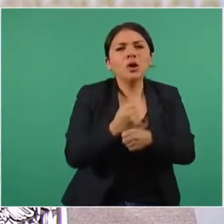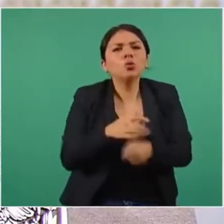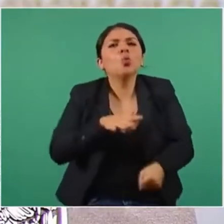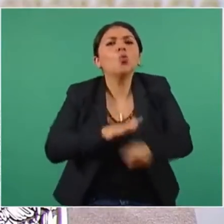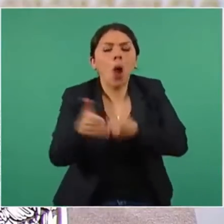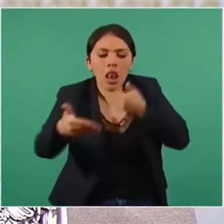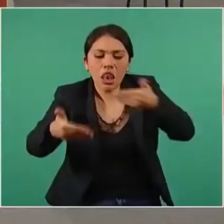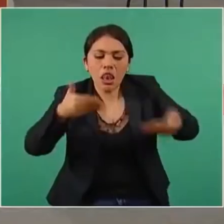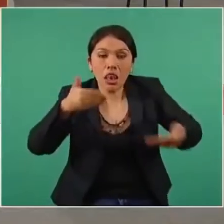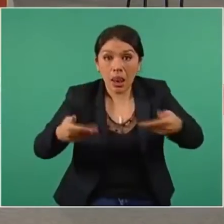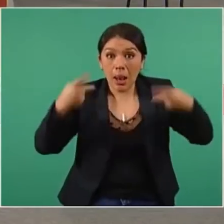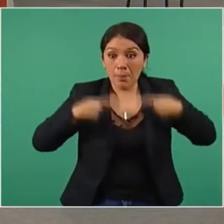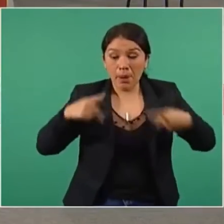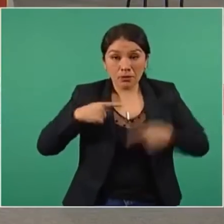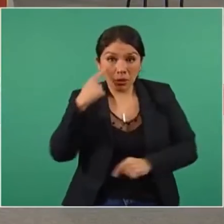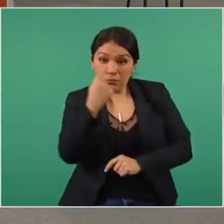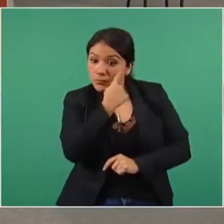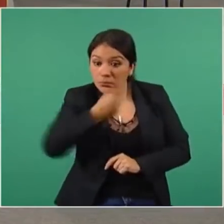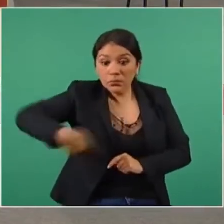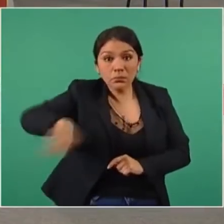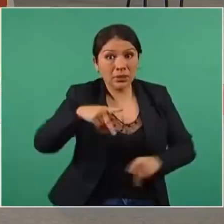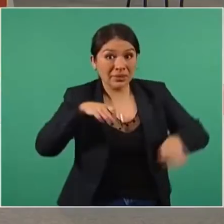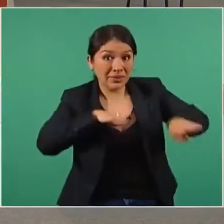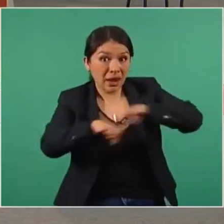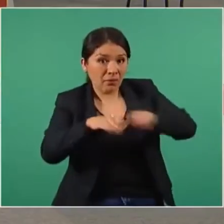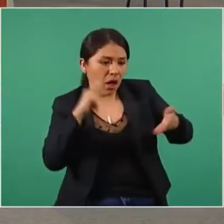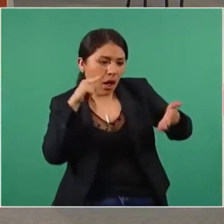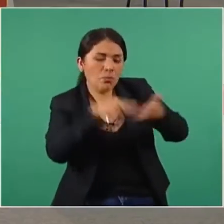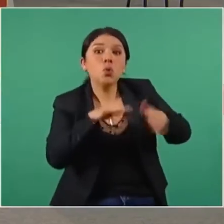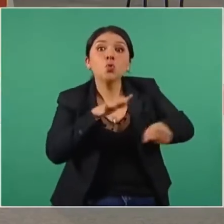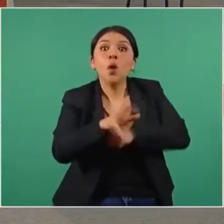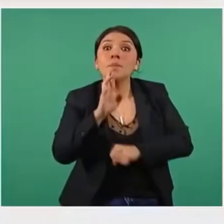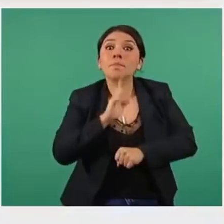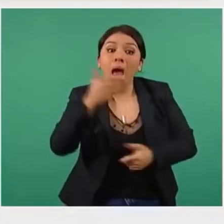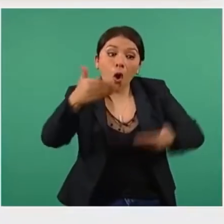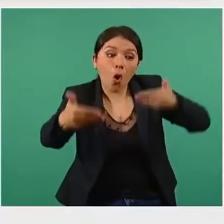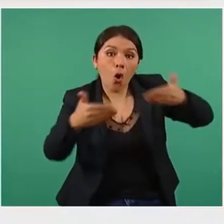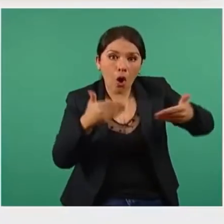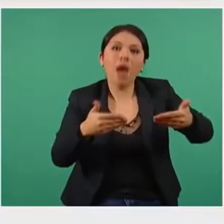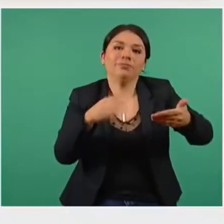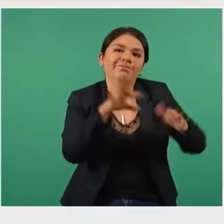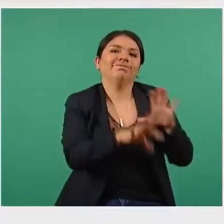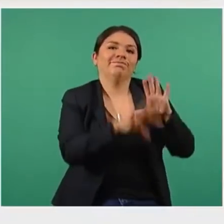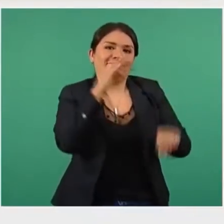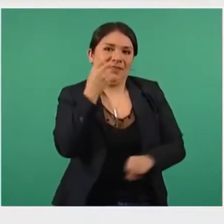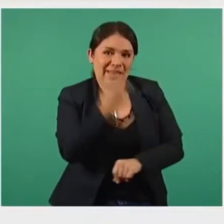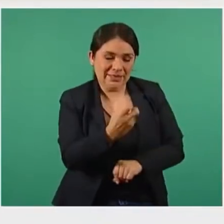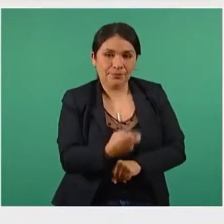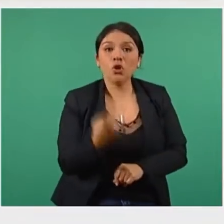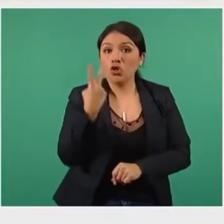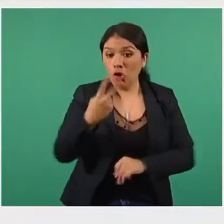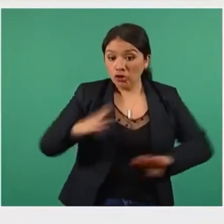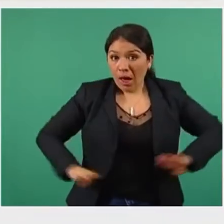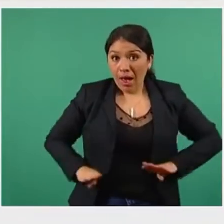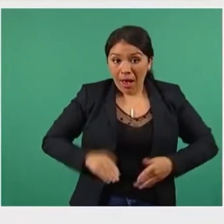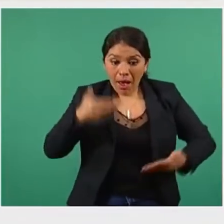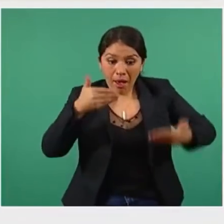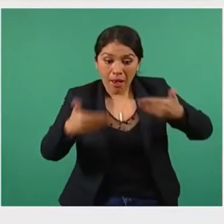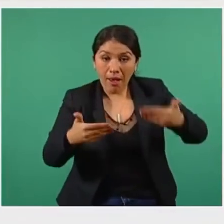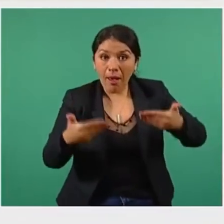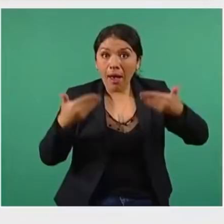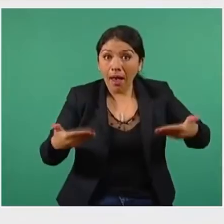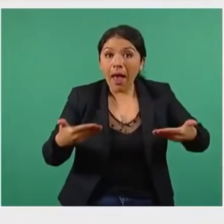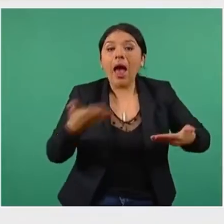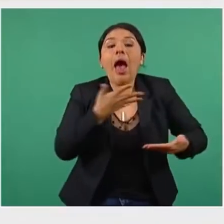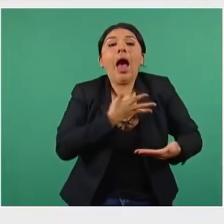al trabajador. Con estas modalidades, la proyección es que en la situación actual